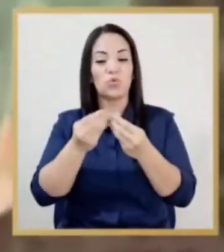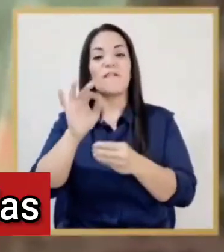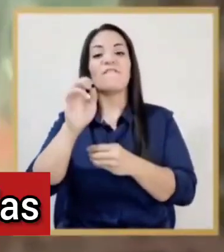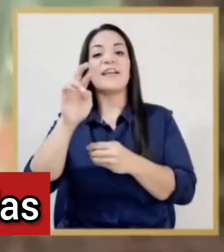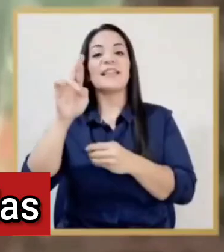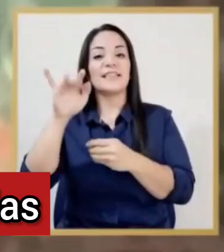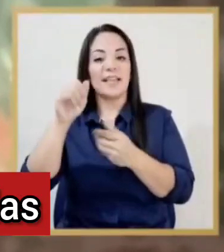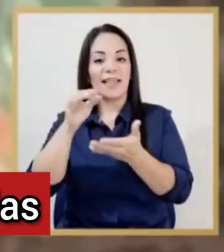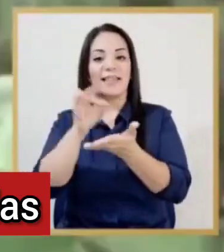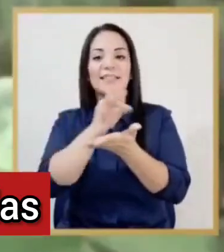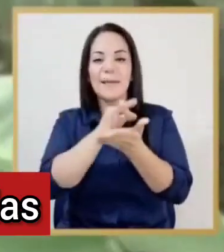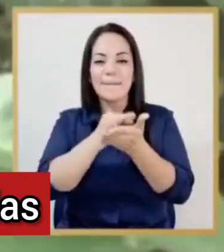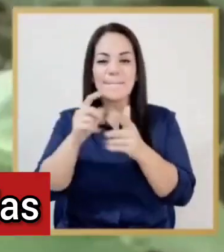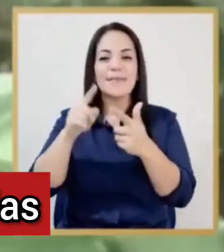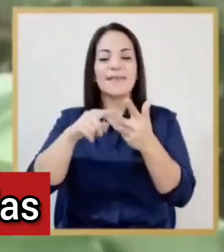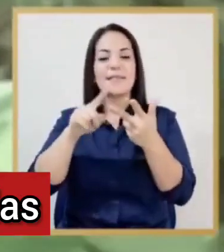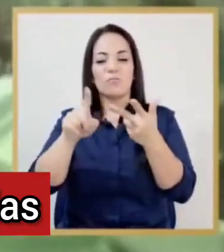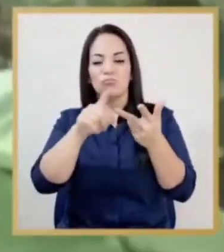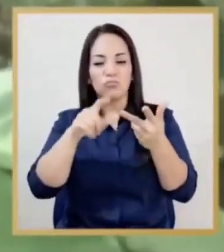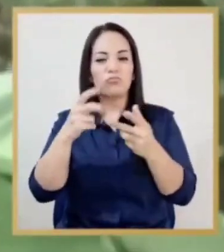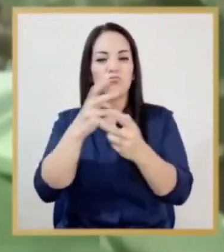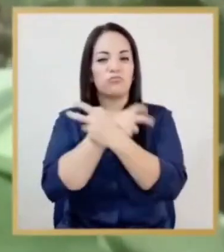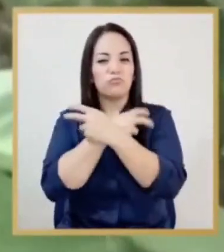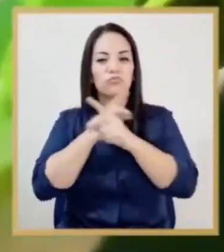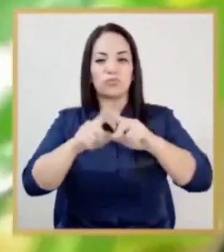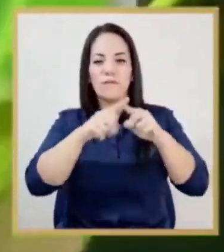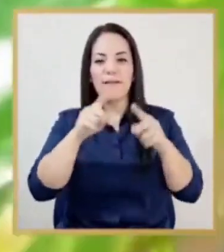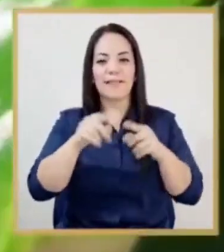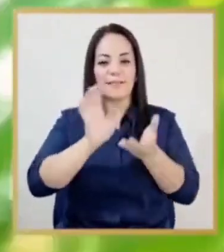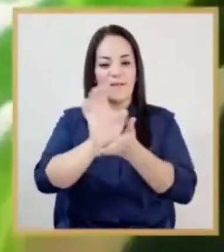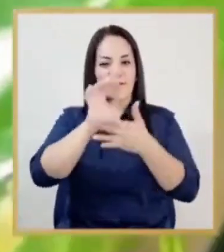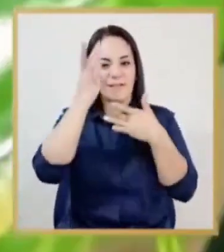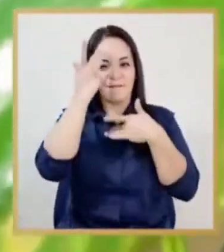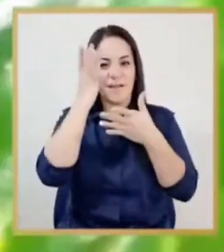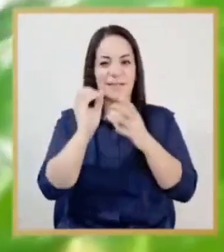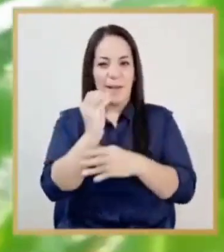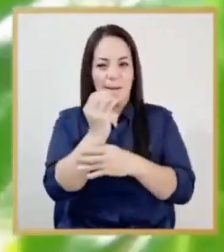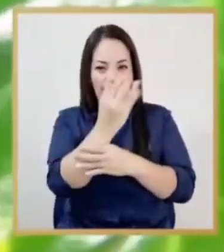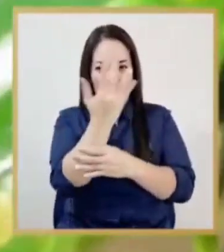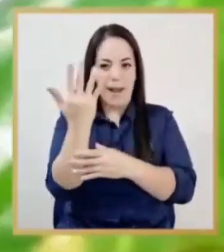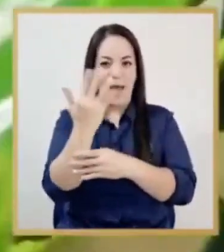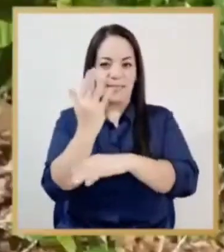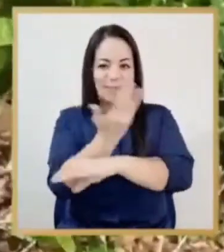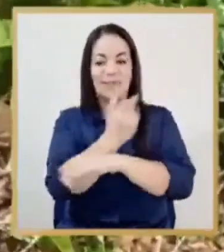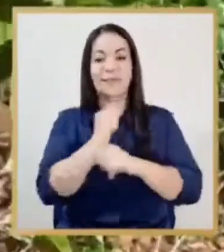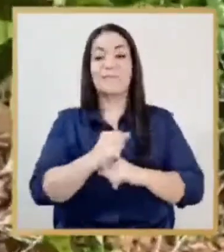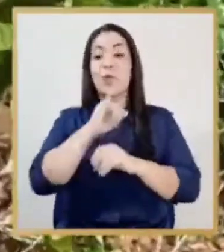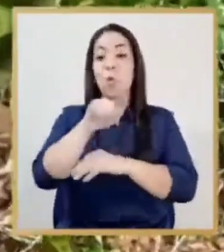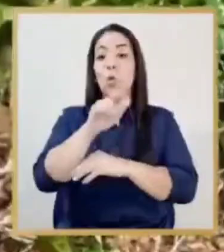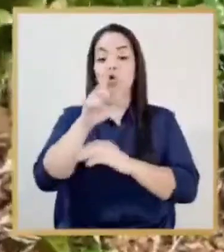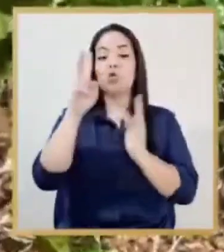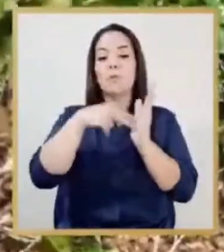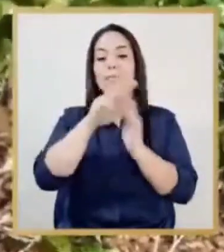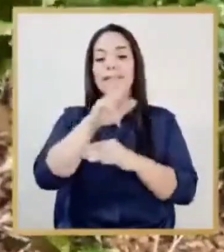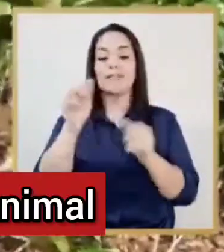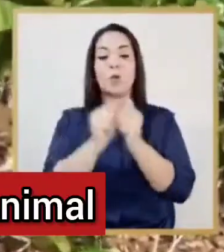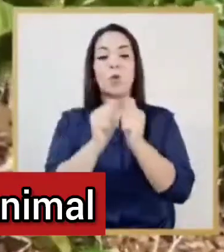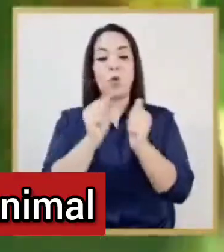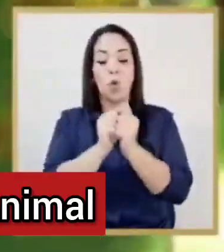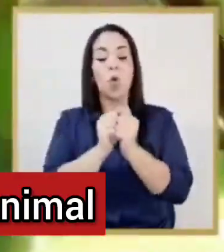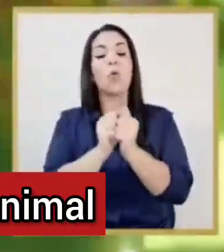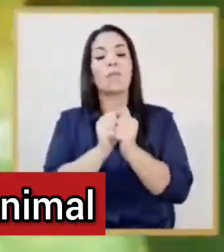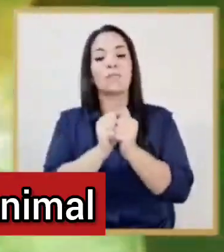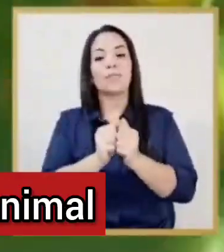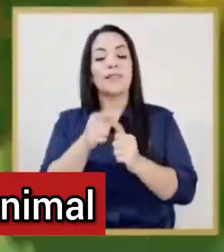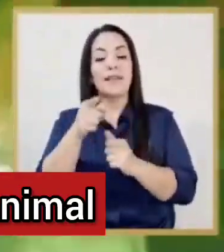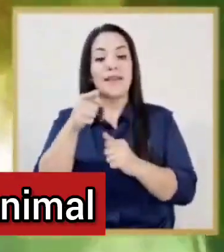productos como fertilizantes, semillas, plaguicidas, insecticidas, entre otros. Además, en julio de 2023, junto con